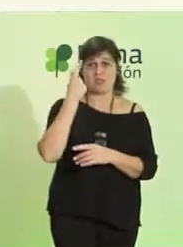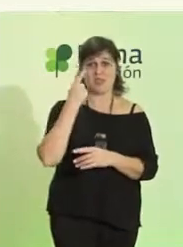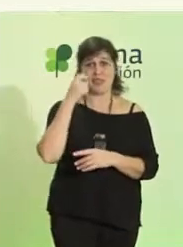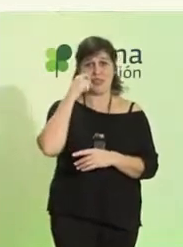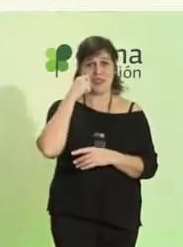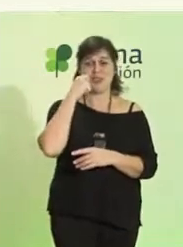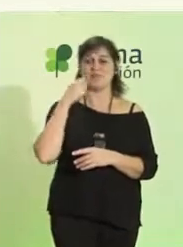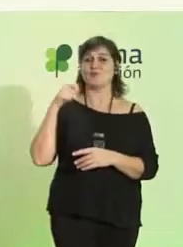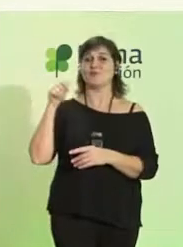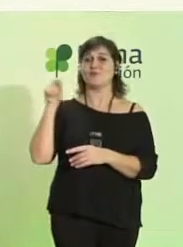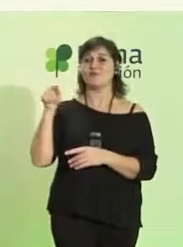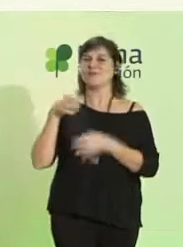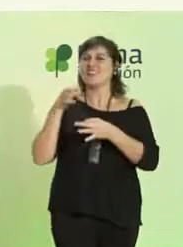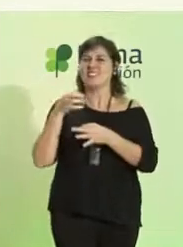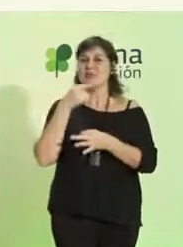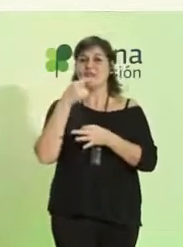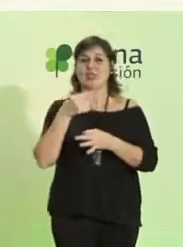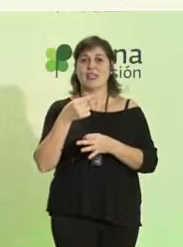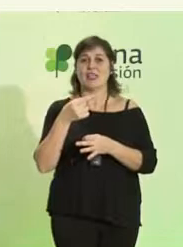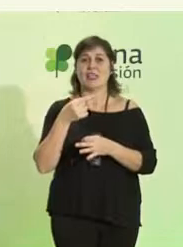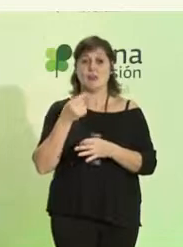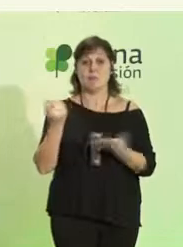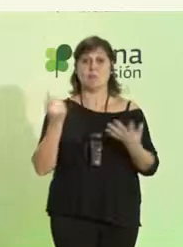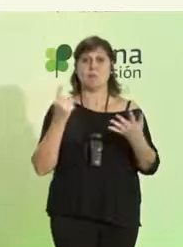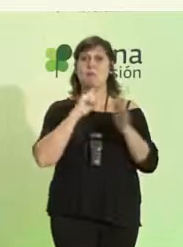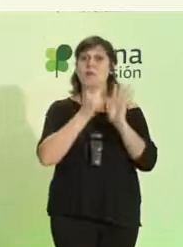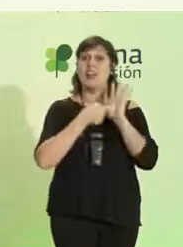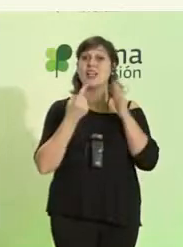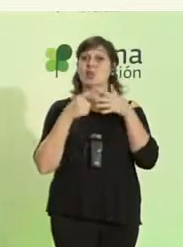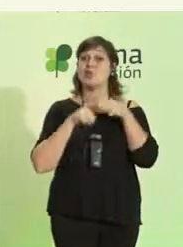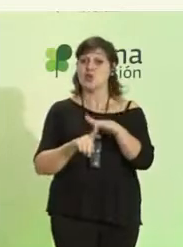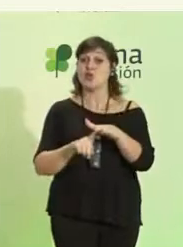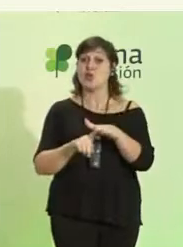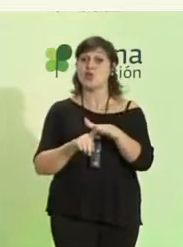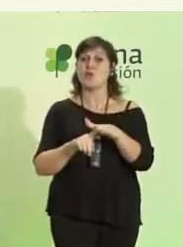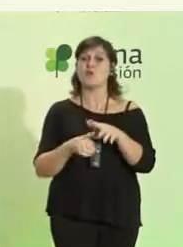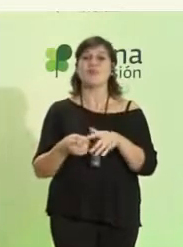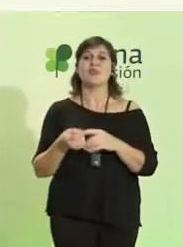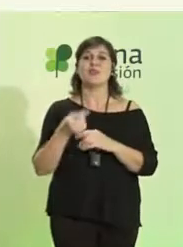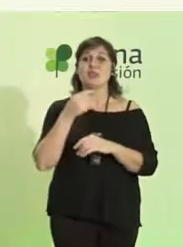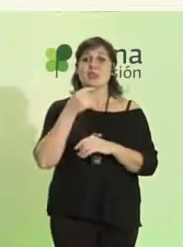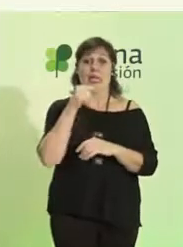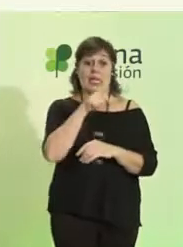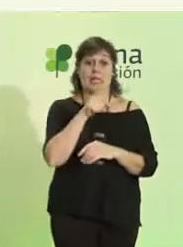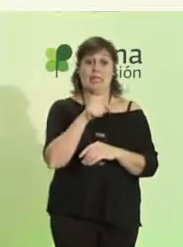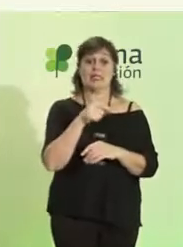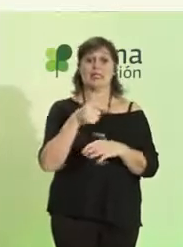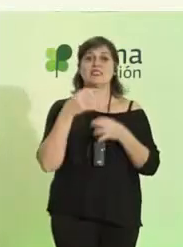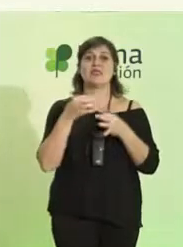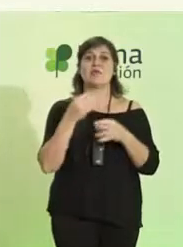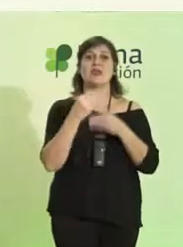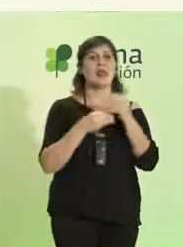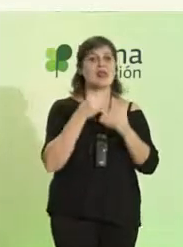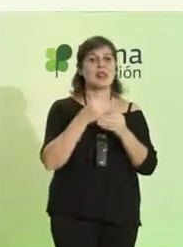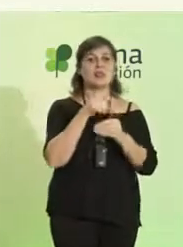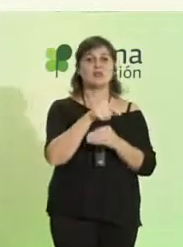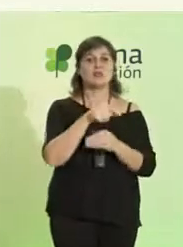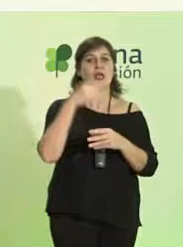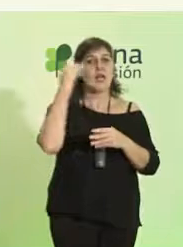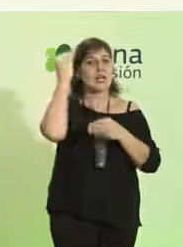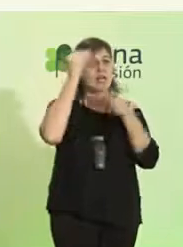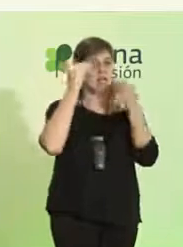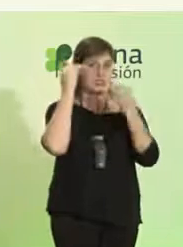siempre dice cuando estamos con él, y es que en plena inclusión siempre hacéis una reflexión,